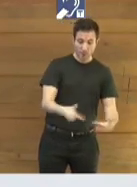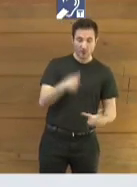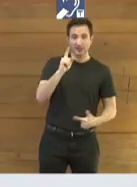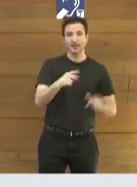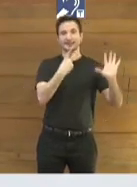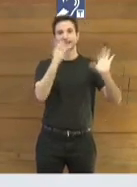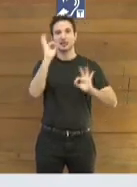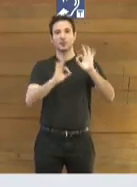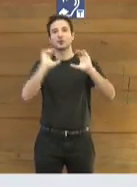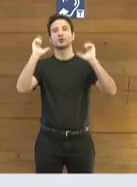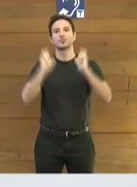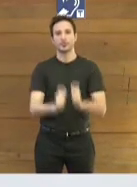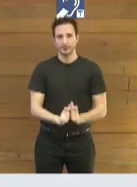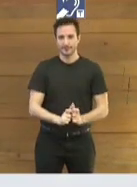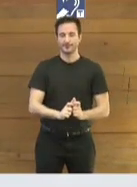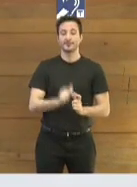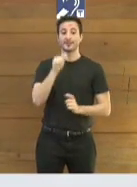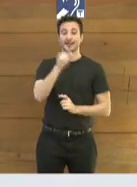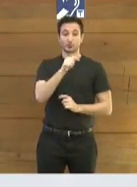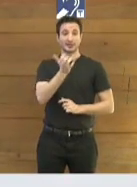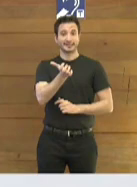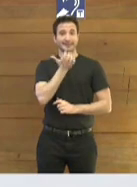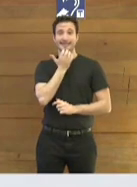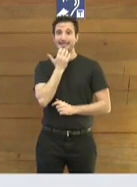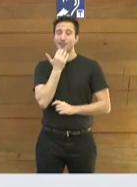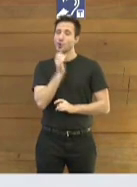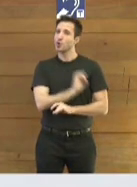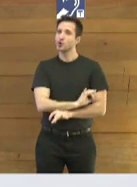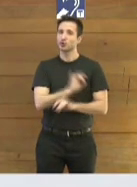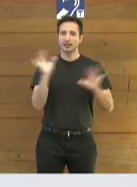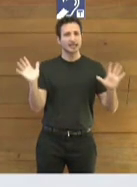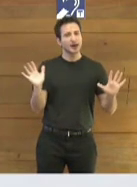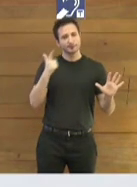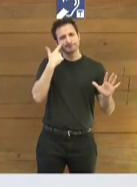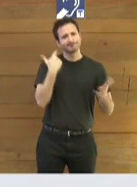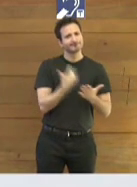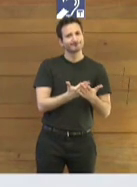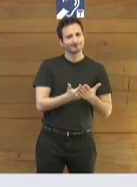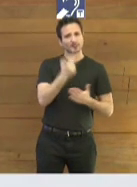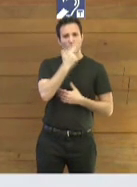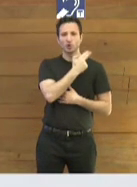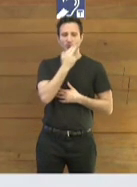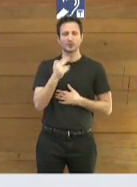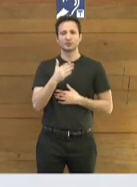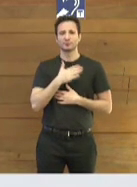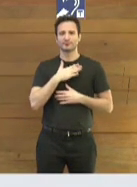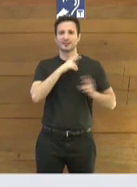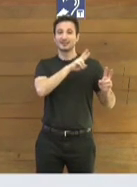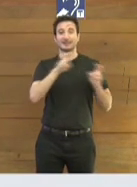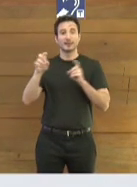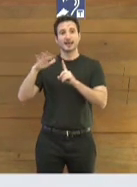70%. Estos son ejemplos prácticos de compromiso en cuanto a temas